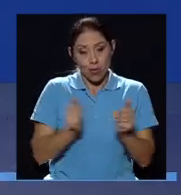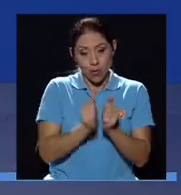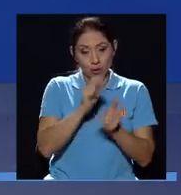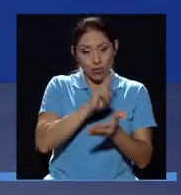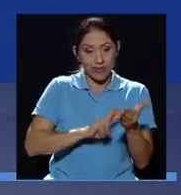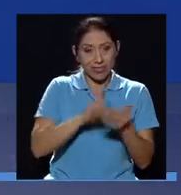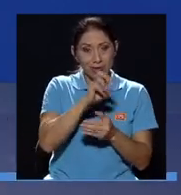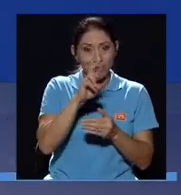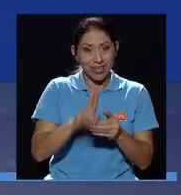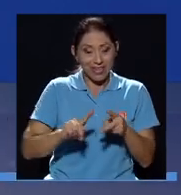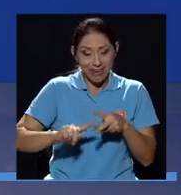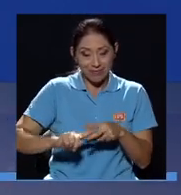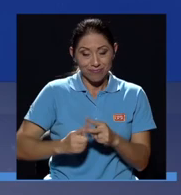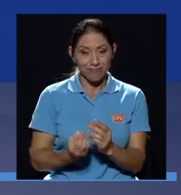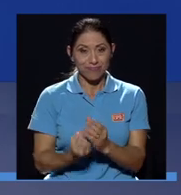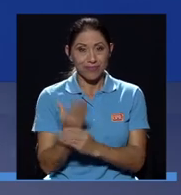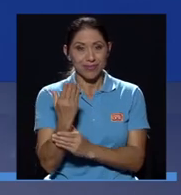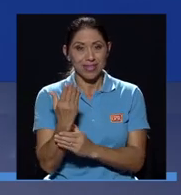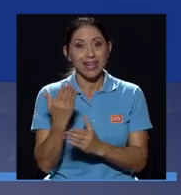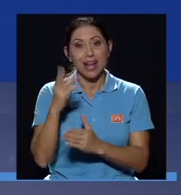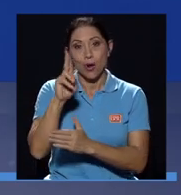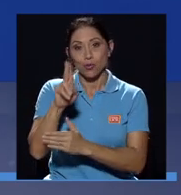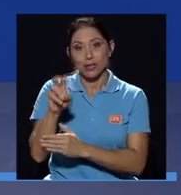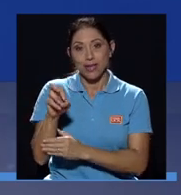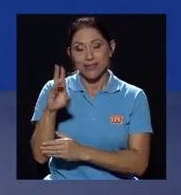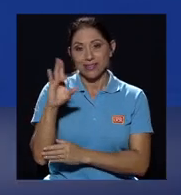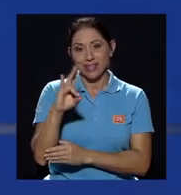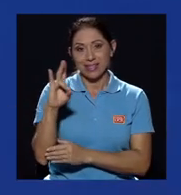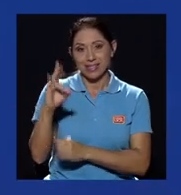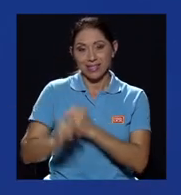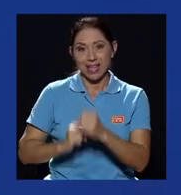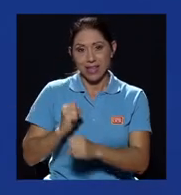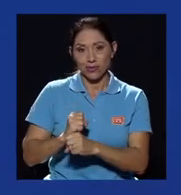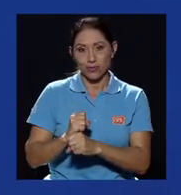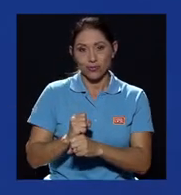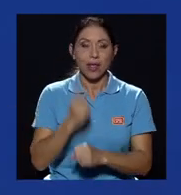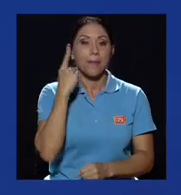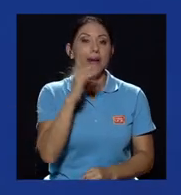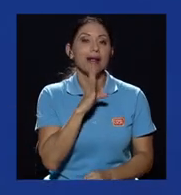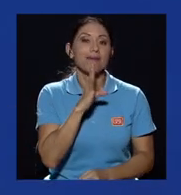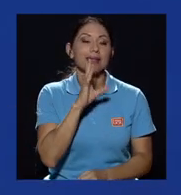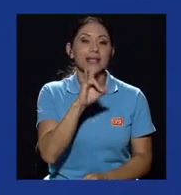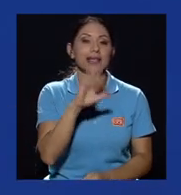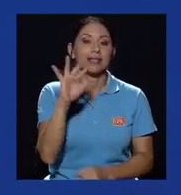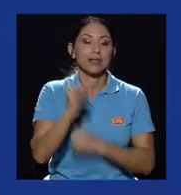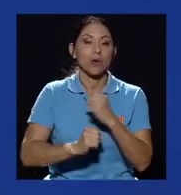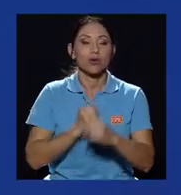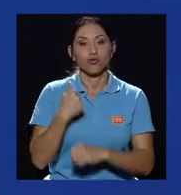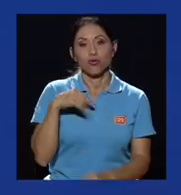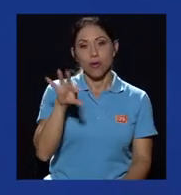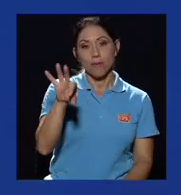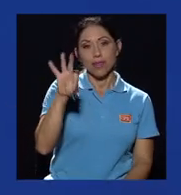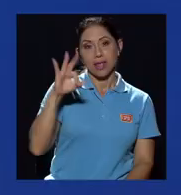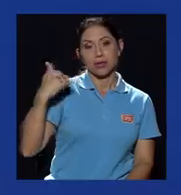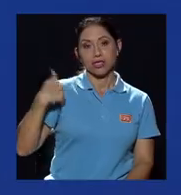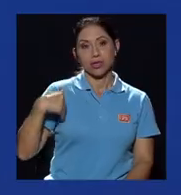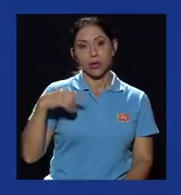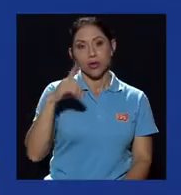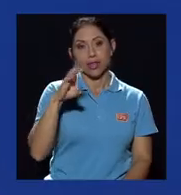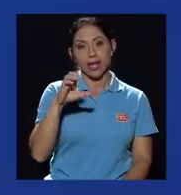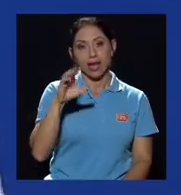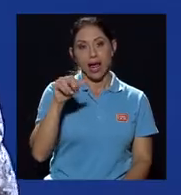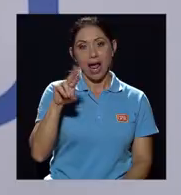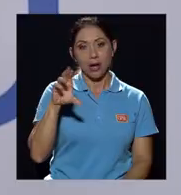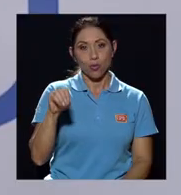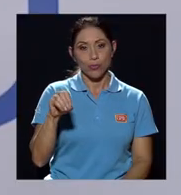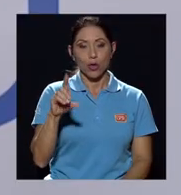Universidad de Costa Rica, que tiene 77 años. Y para hablar de estos 75 años, he invitado al señor decano de la Facultad de Ciencias Económicas,